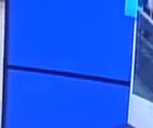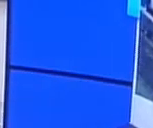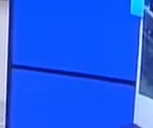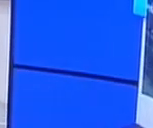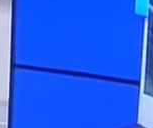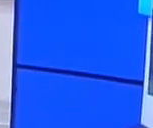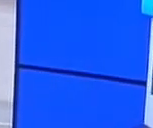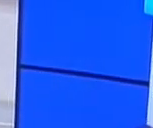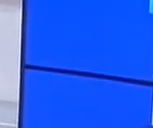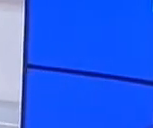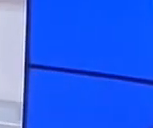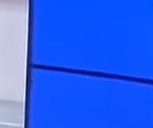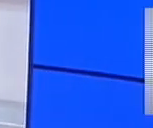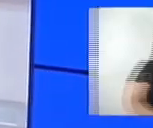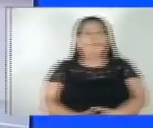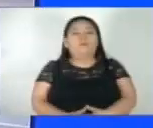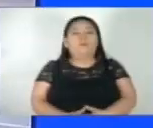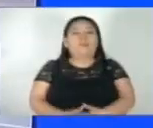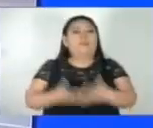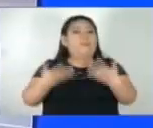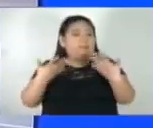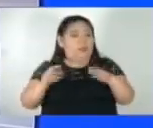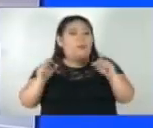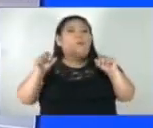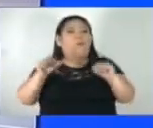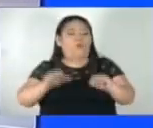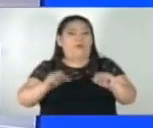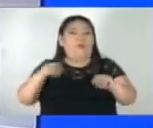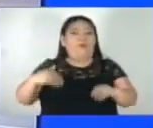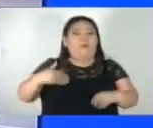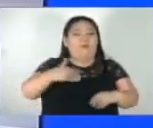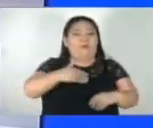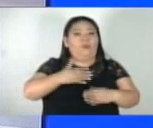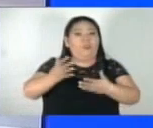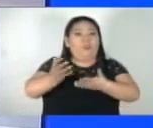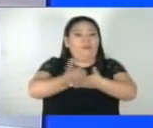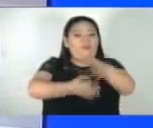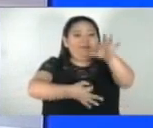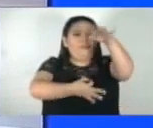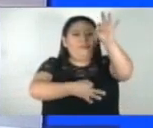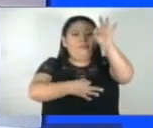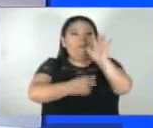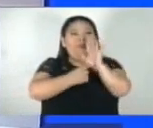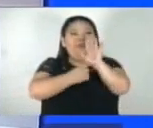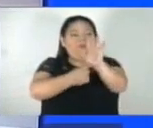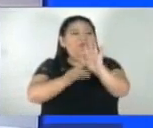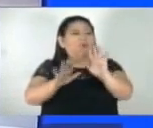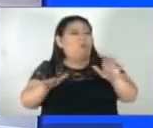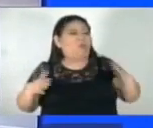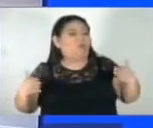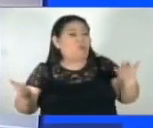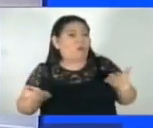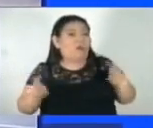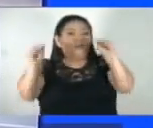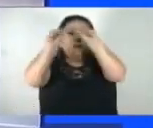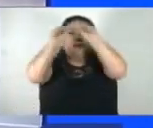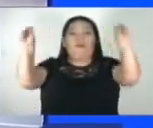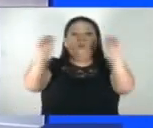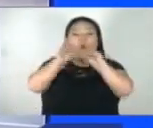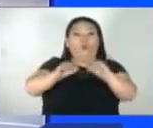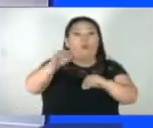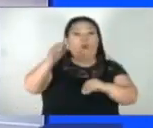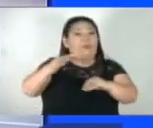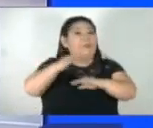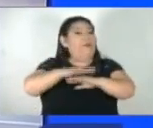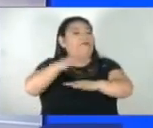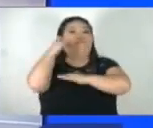Ya puede realizar la declaración del impuesto sobre la renta. En la siguiente nota le explicamos cómo hacerlo en línea. Recuerde que tiene